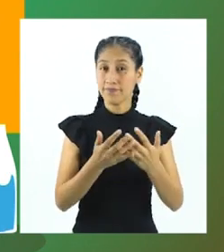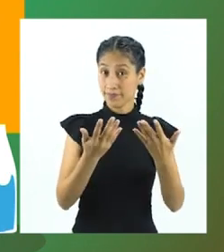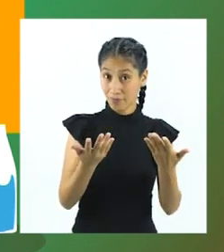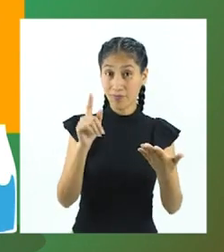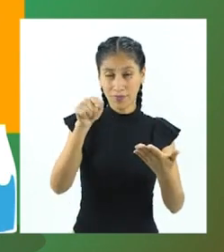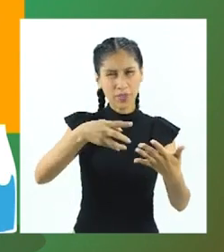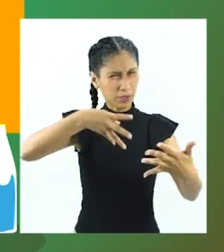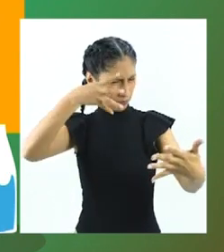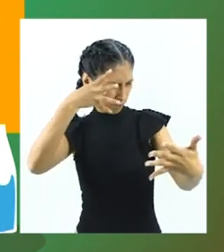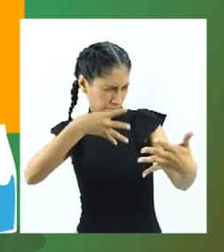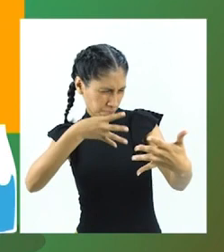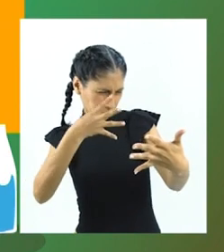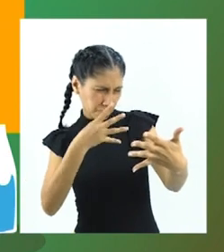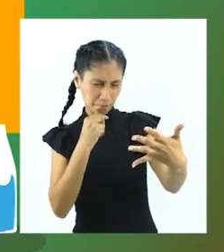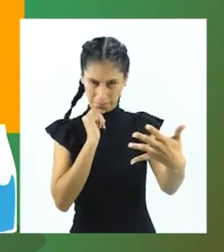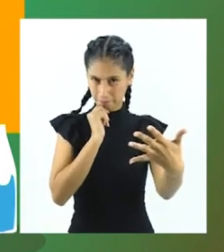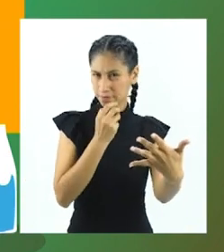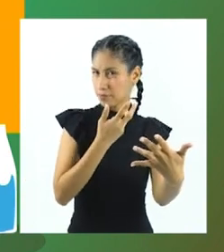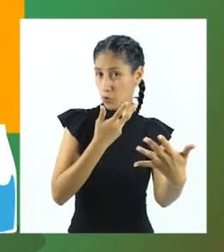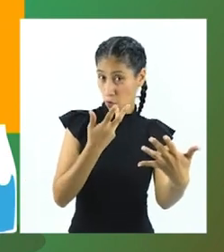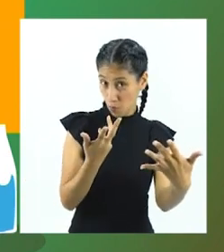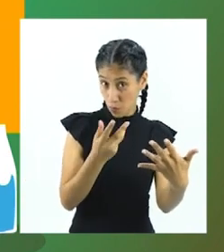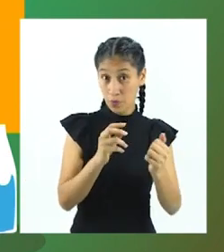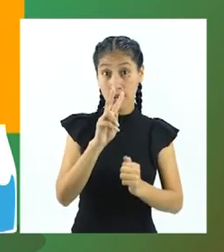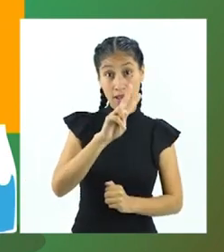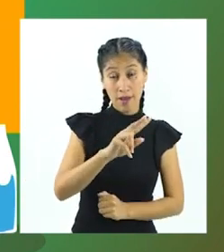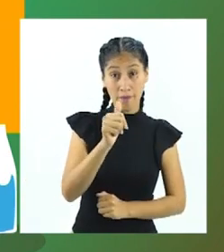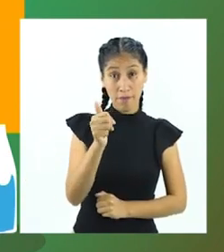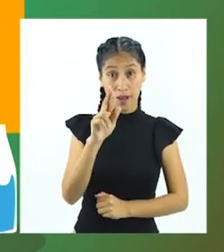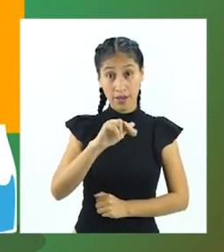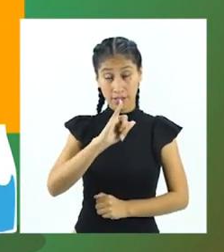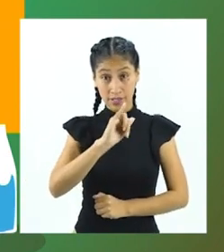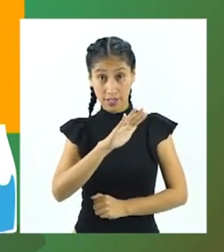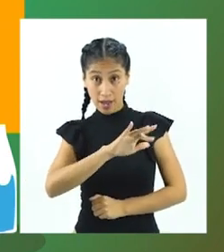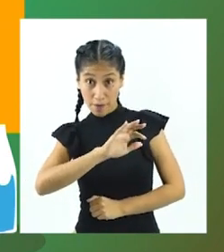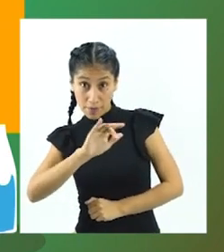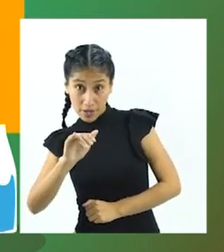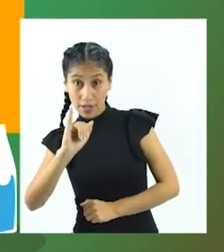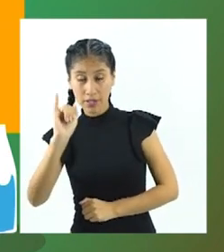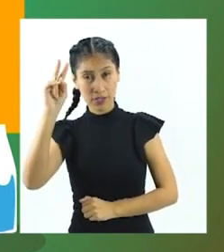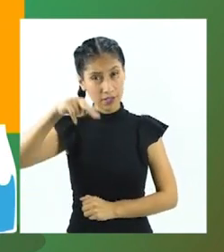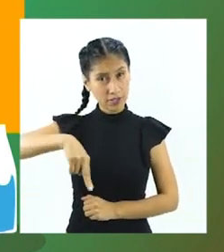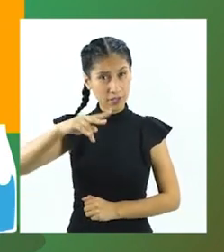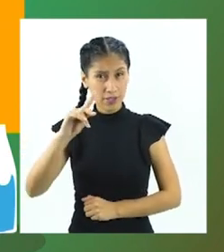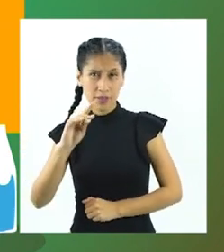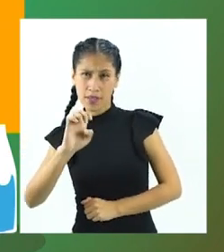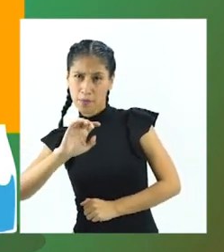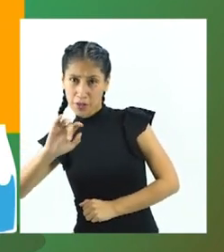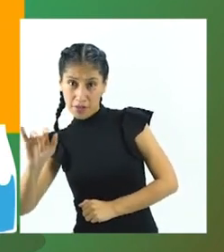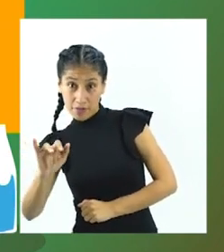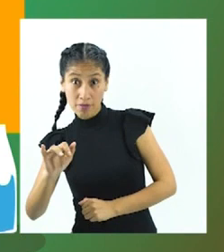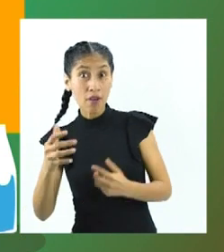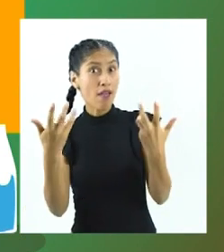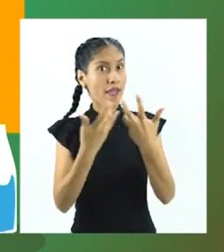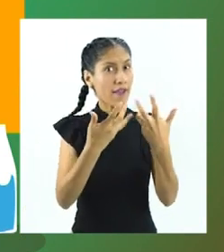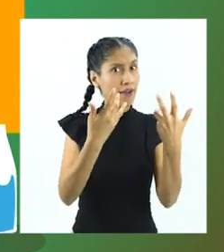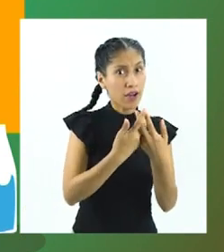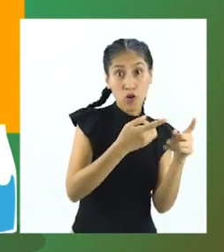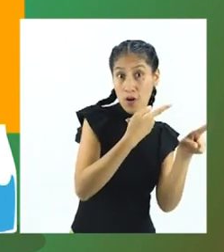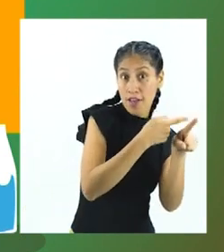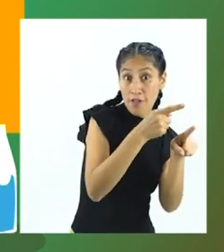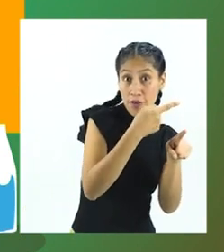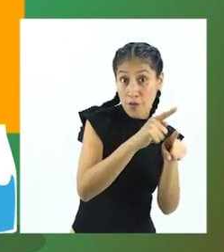Entonces, vamos a analizarlo con calma. La variable independiente es la manipulación de las diversas cantidades de sal.